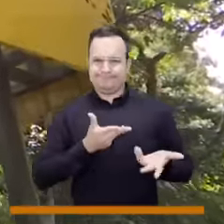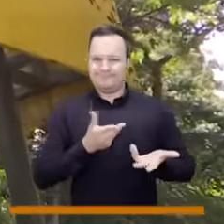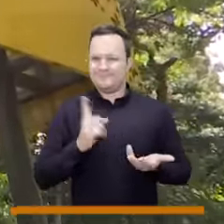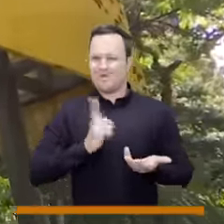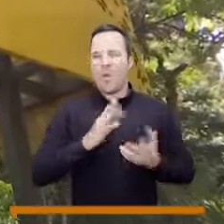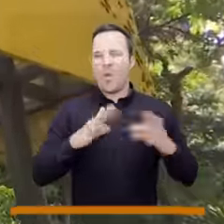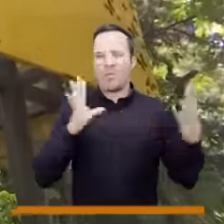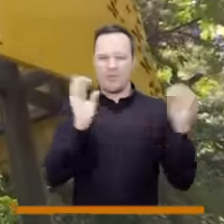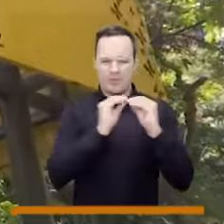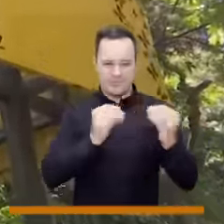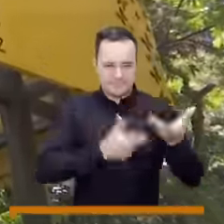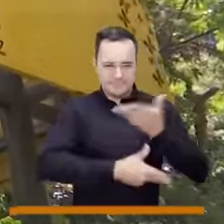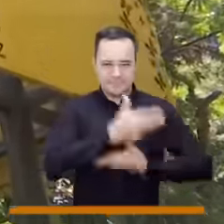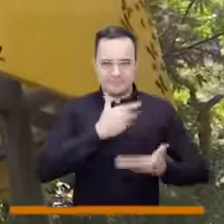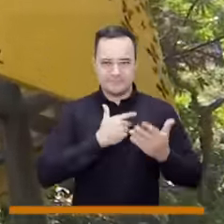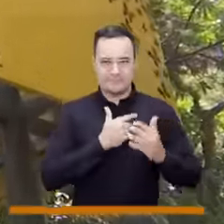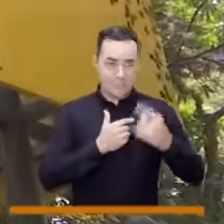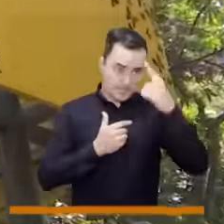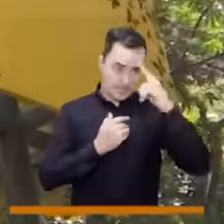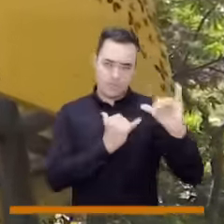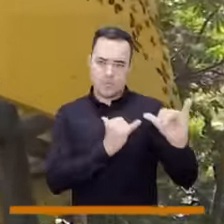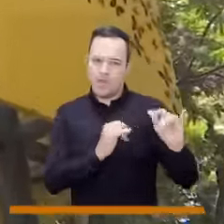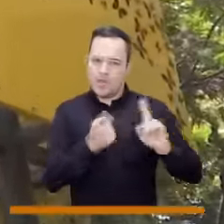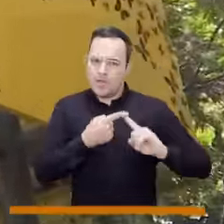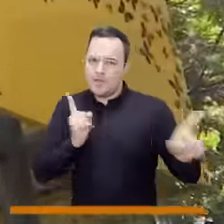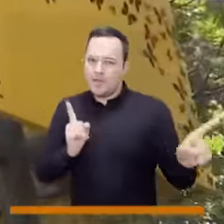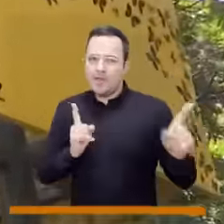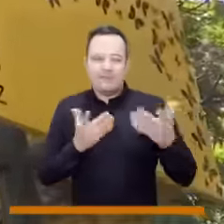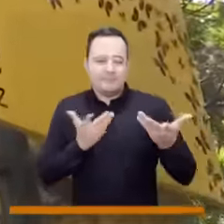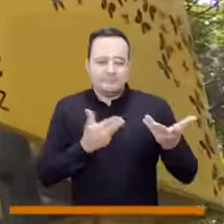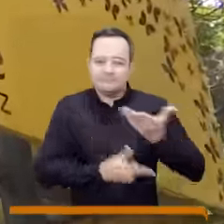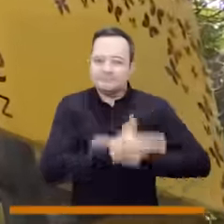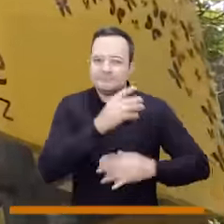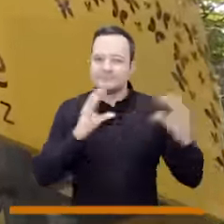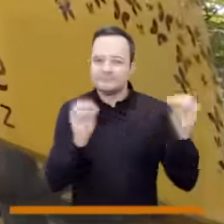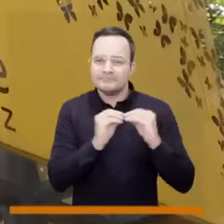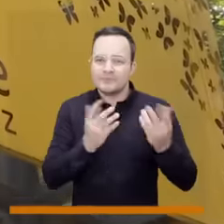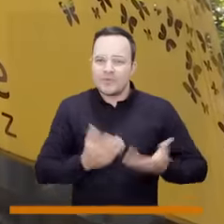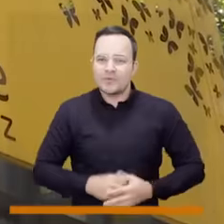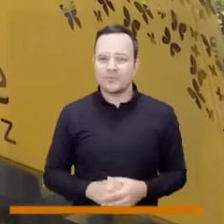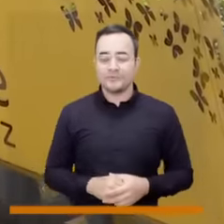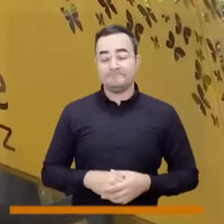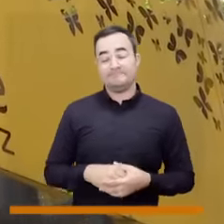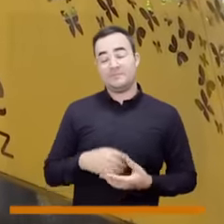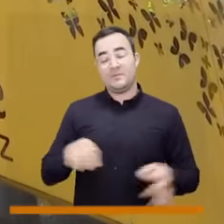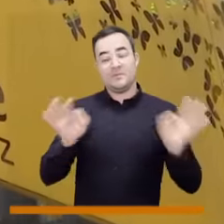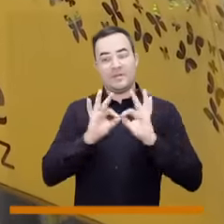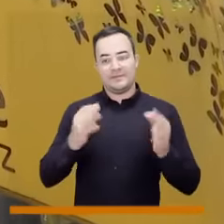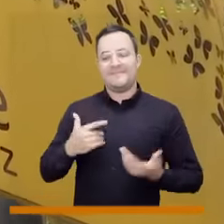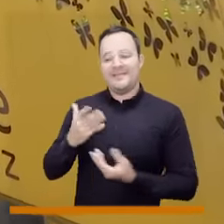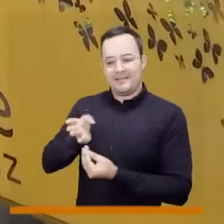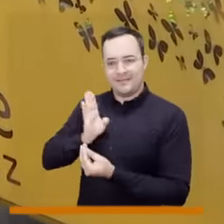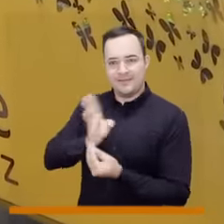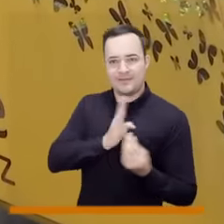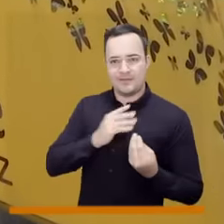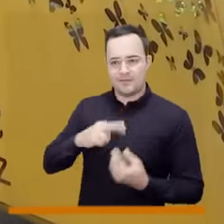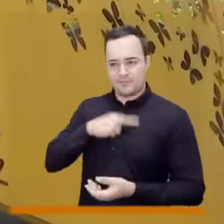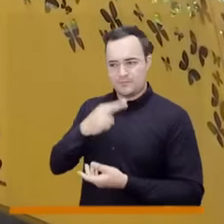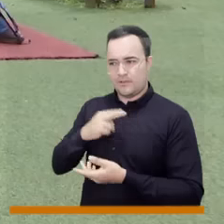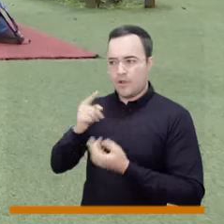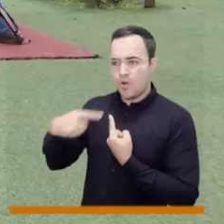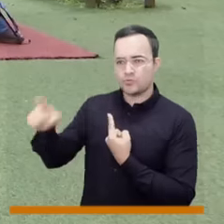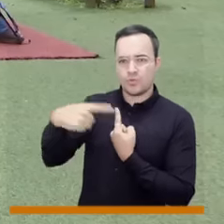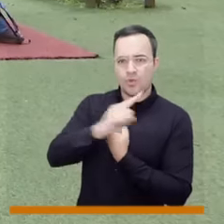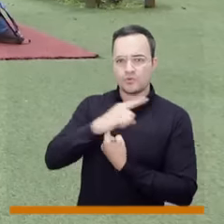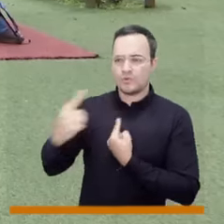encontrar soluciones a las diferencias que podemos tener y esto ha sido algo fundamental, Katherine, porque a través del diálogo interreligioso